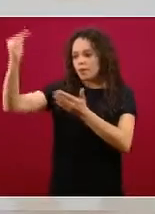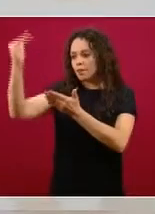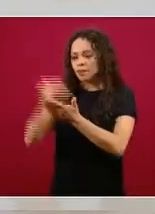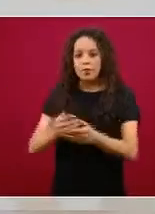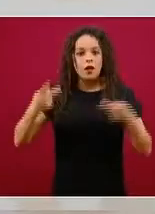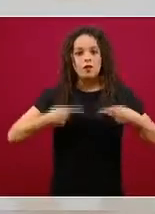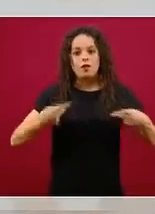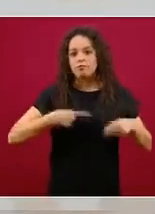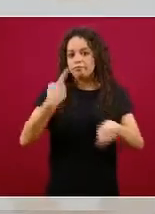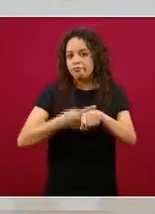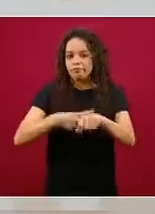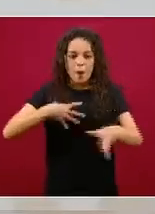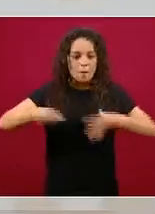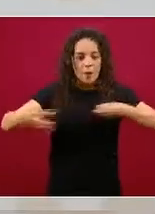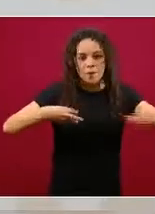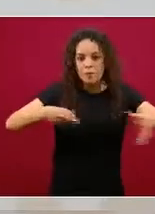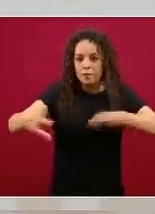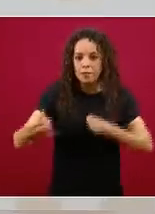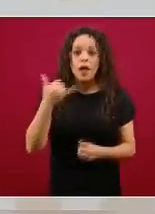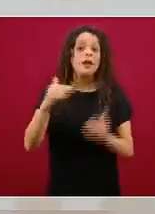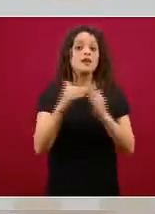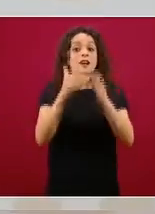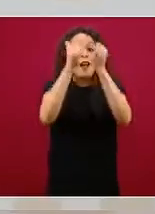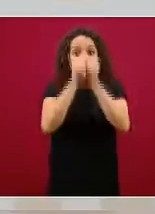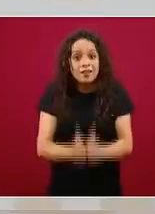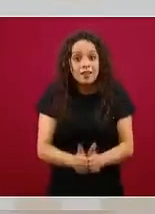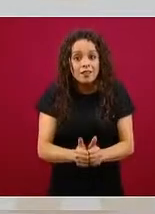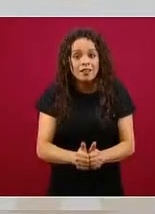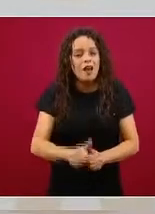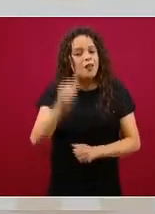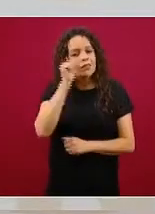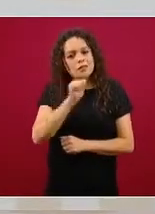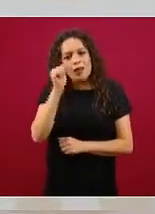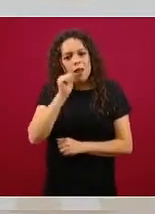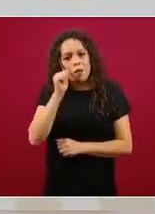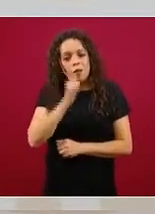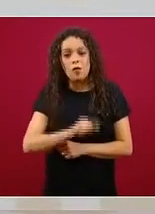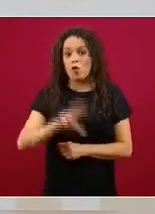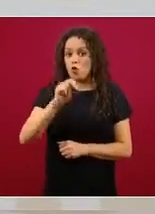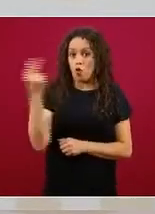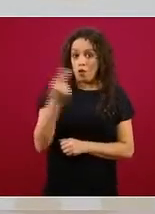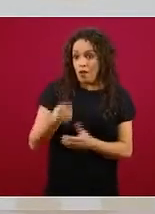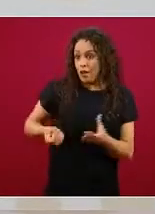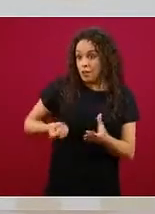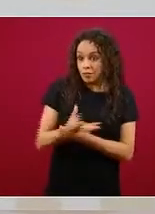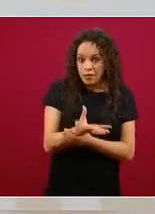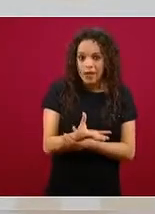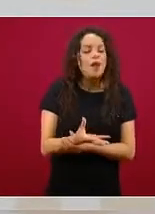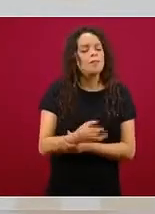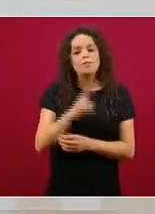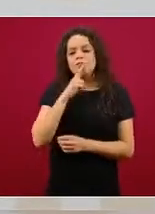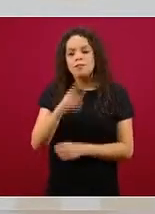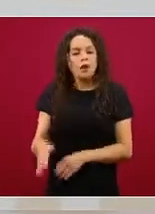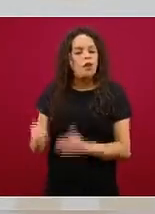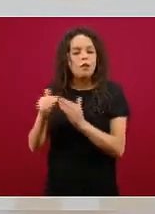quedarnos en casa siempre que se pueda siempre que no sea indispensable salir nos quedamos en casa